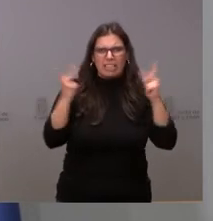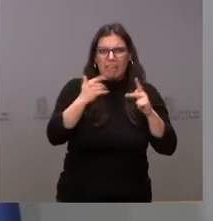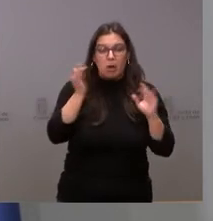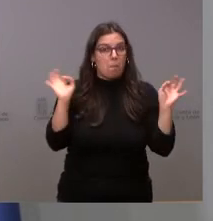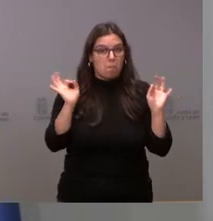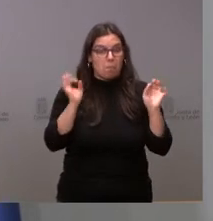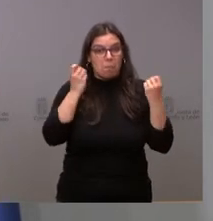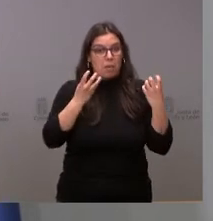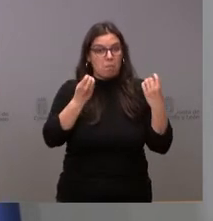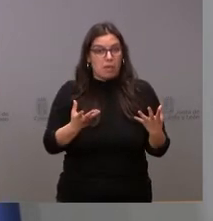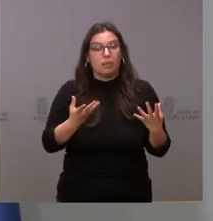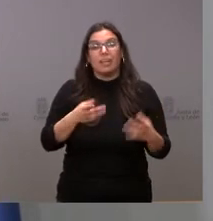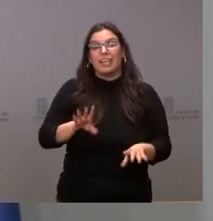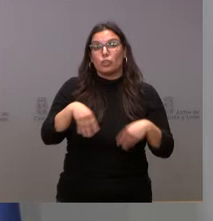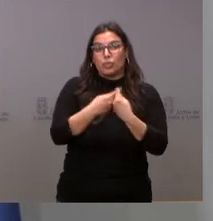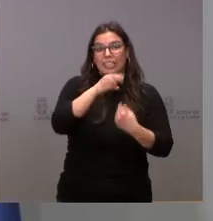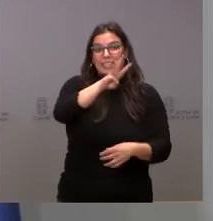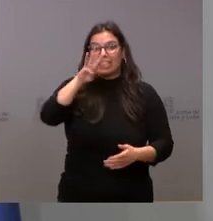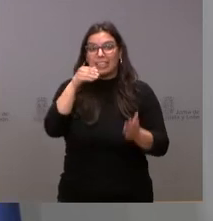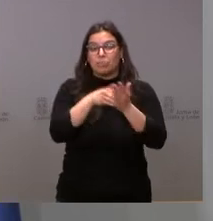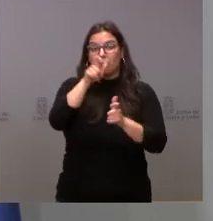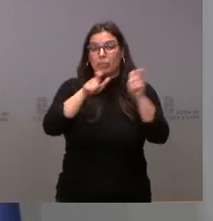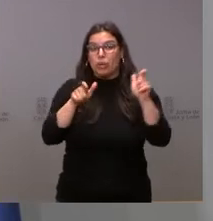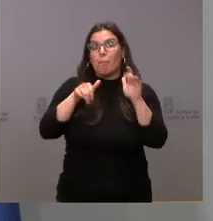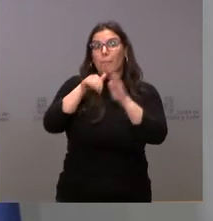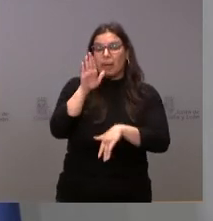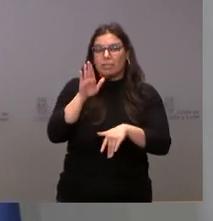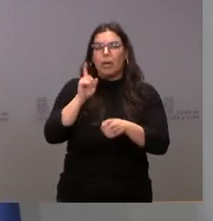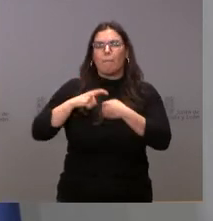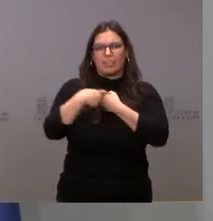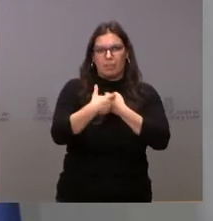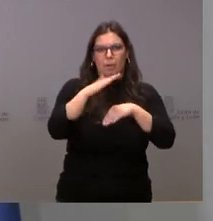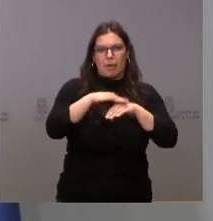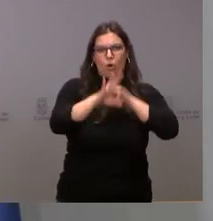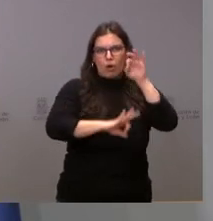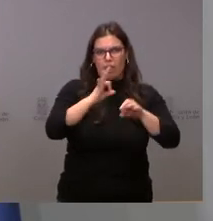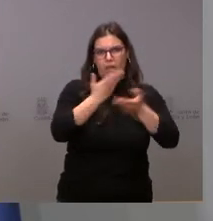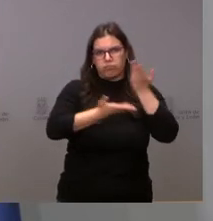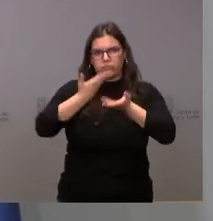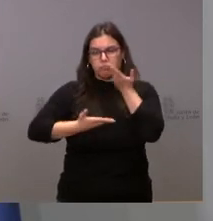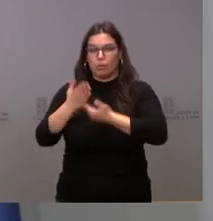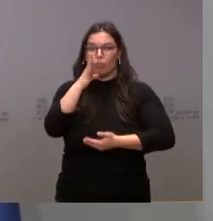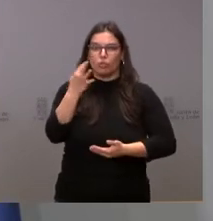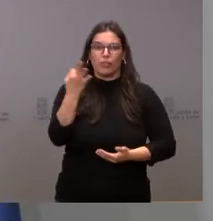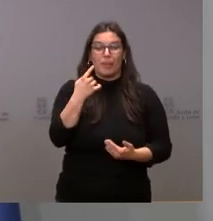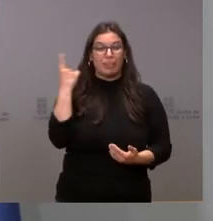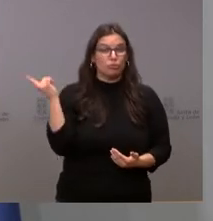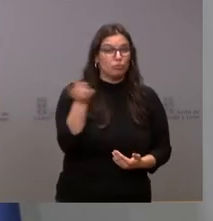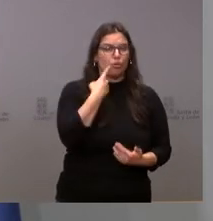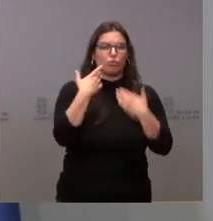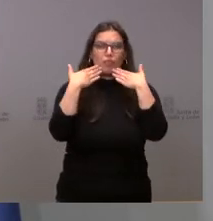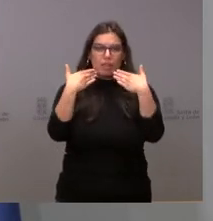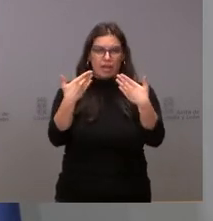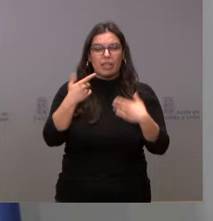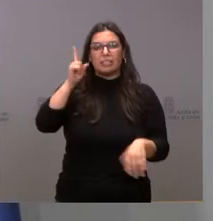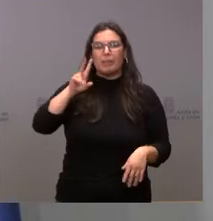y más de 33.000 personas han participado en el mismo. Yo creo que hay que agradecer a todos ellos y